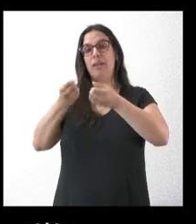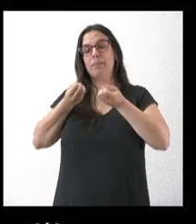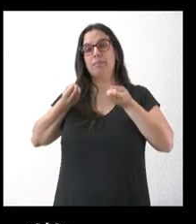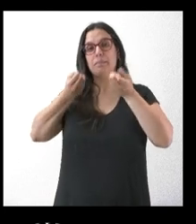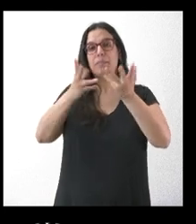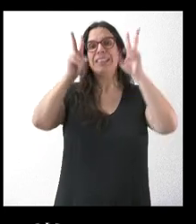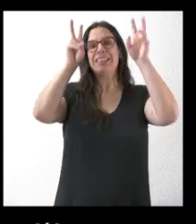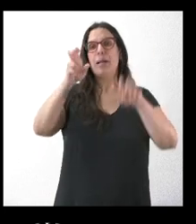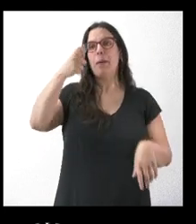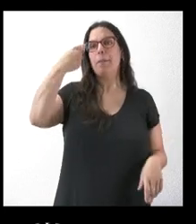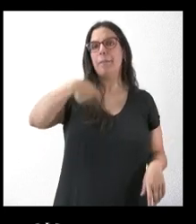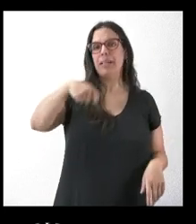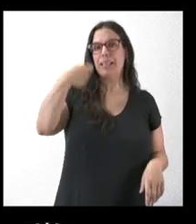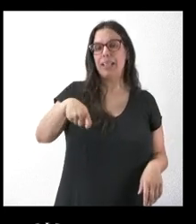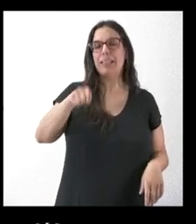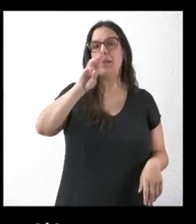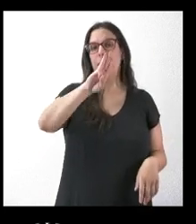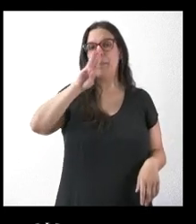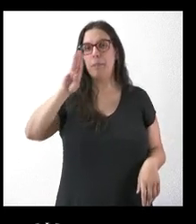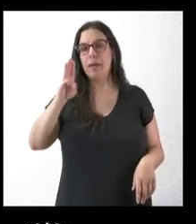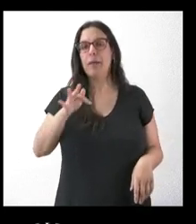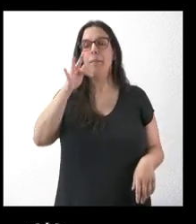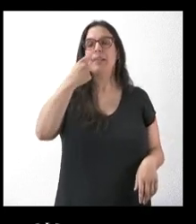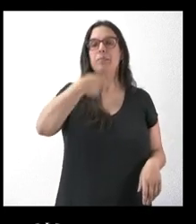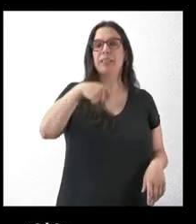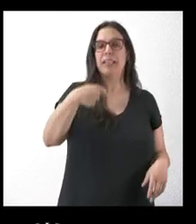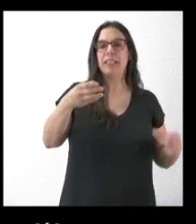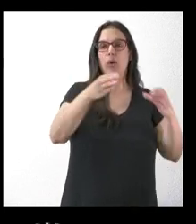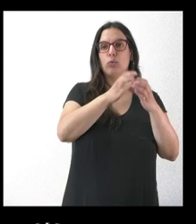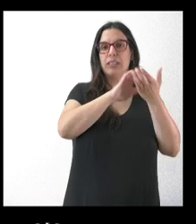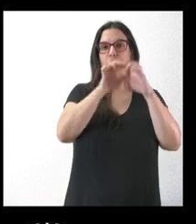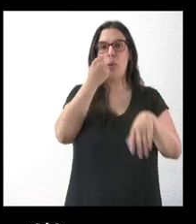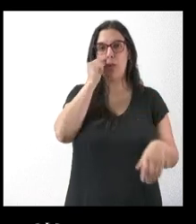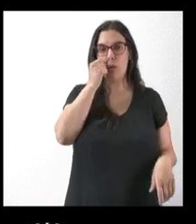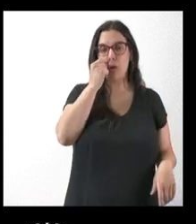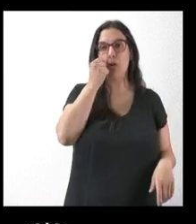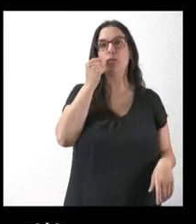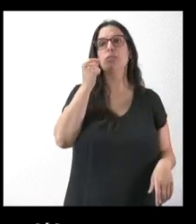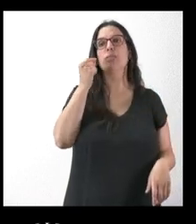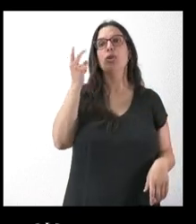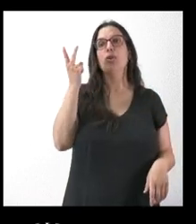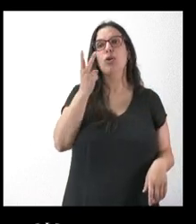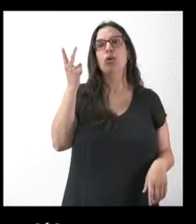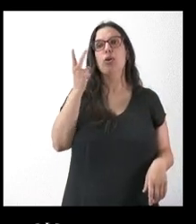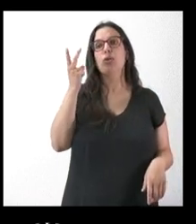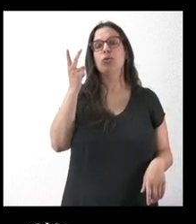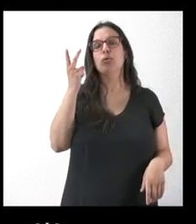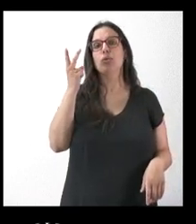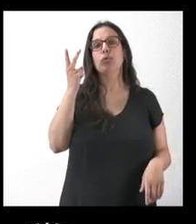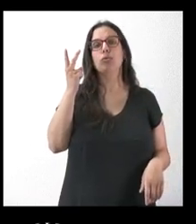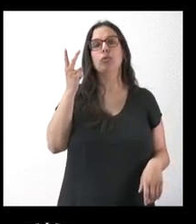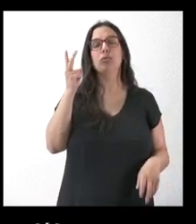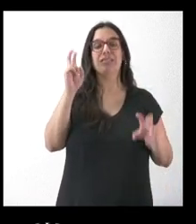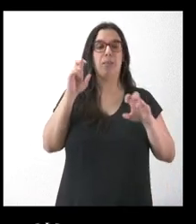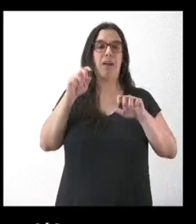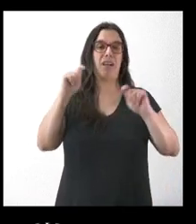presidente del Partido Popular y el presidente de la Junta de Castilla y León, Alfonso Fernando Mañuelco, sobre la venta de logros en la campaña electoral.